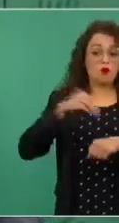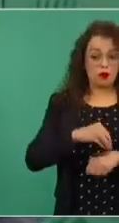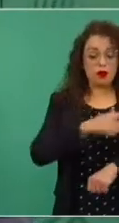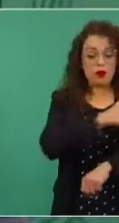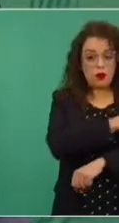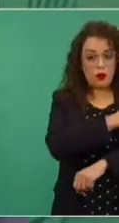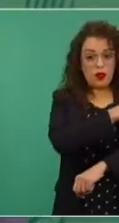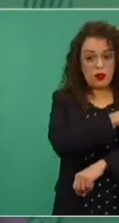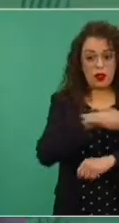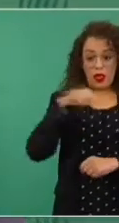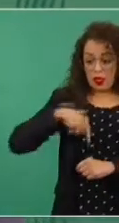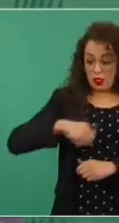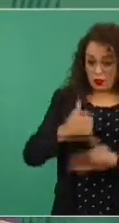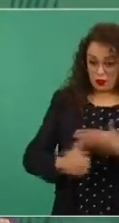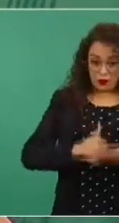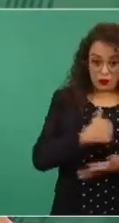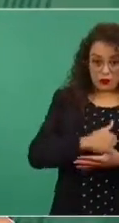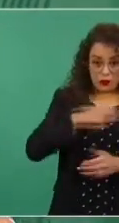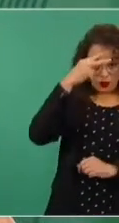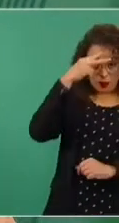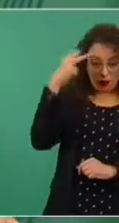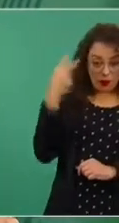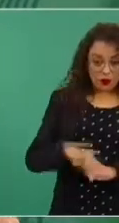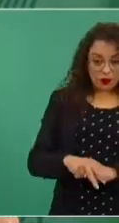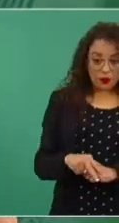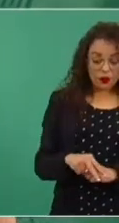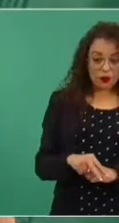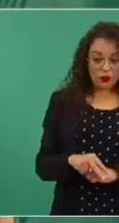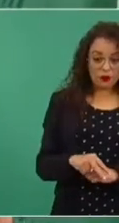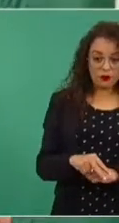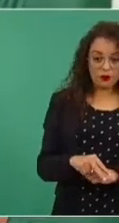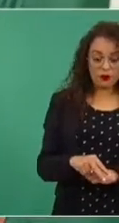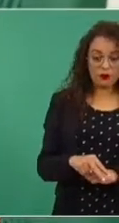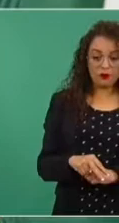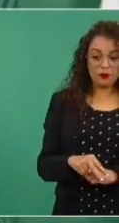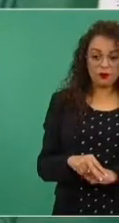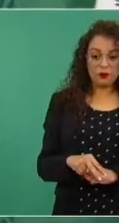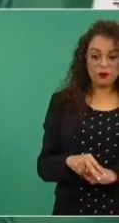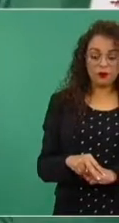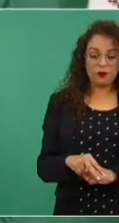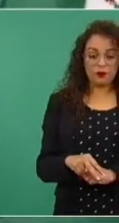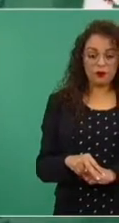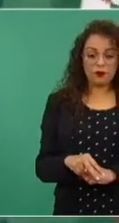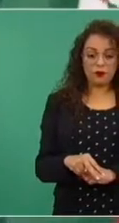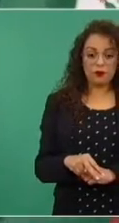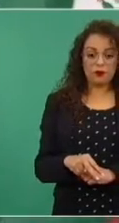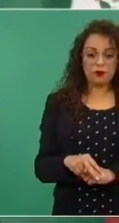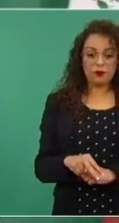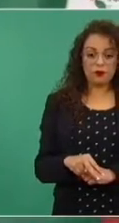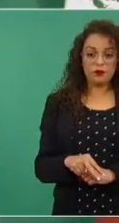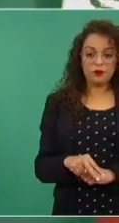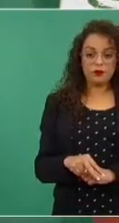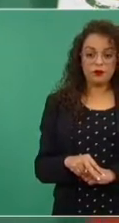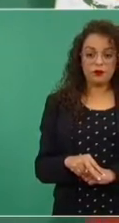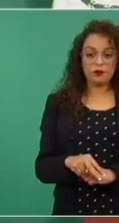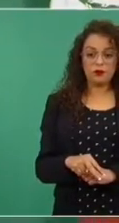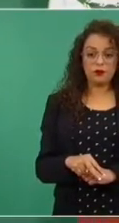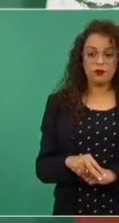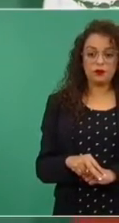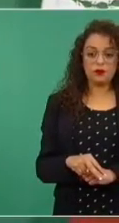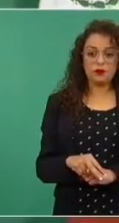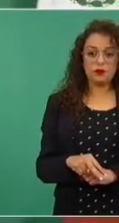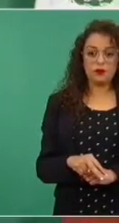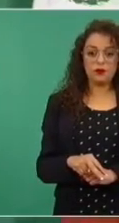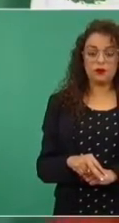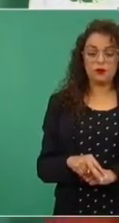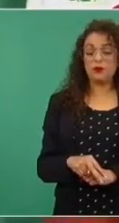la Ciudad de México, como había toda esa campaña de que se iba a